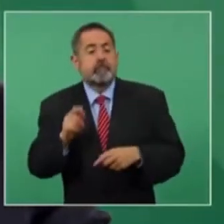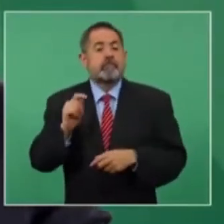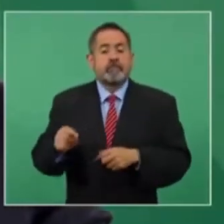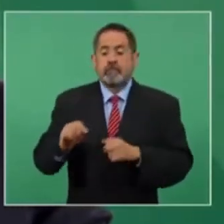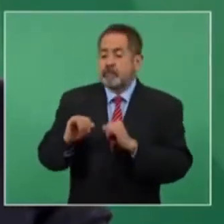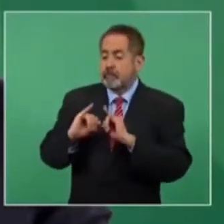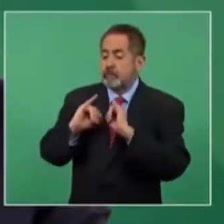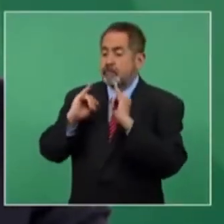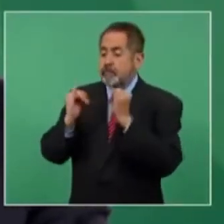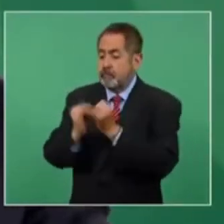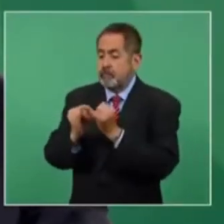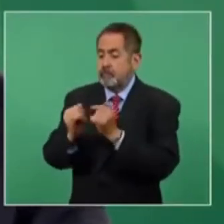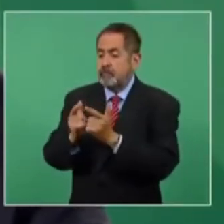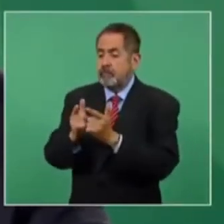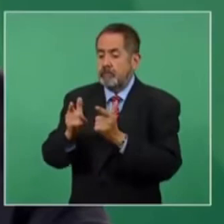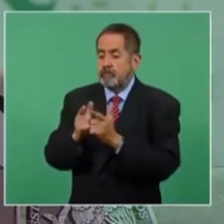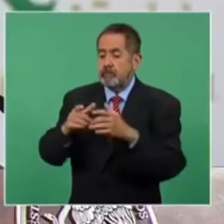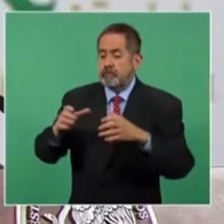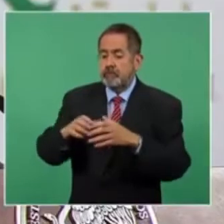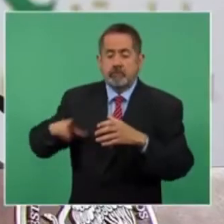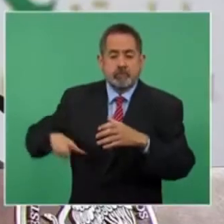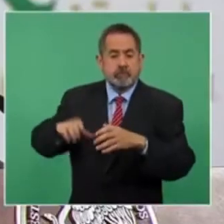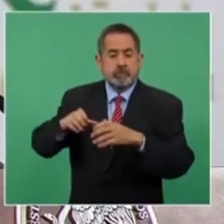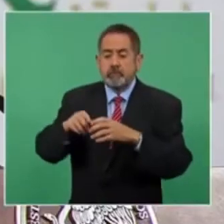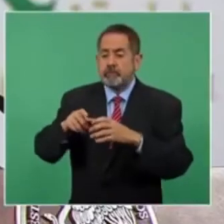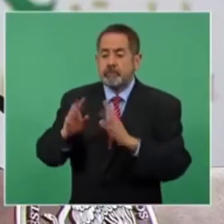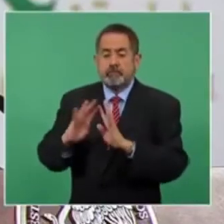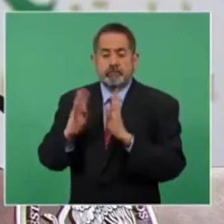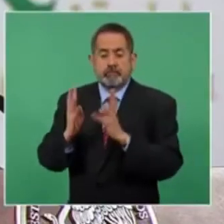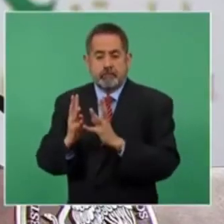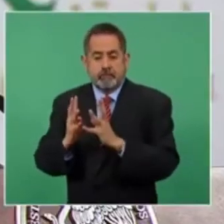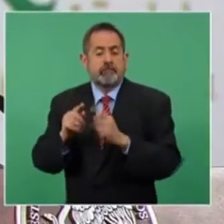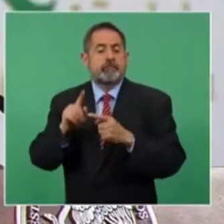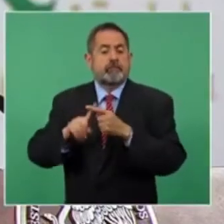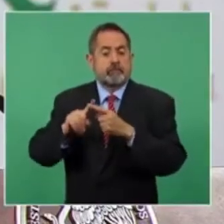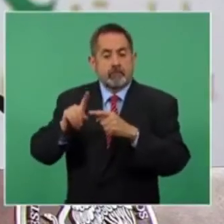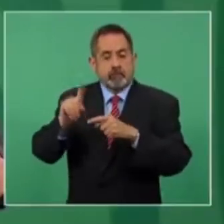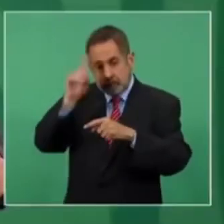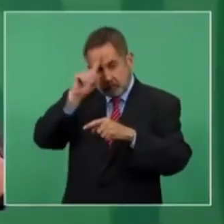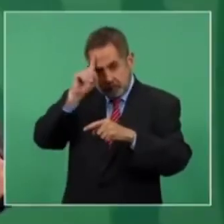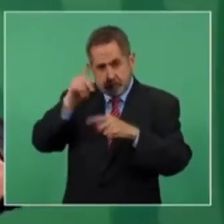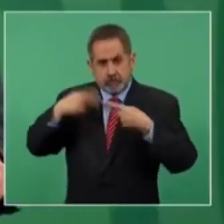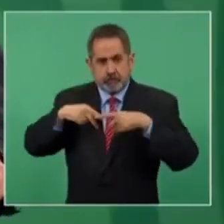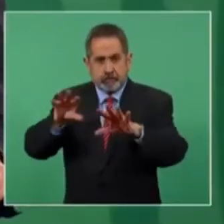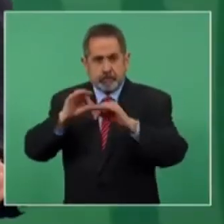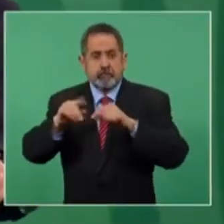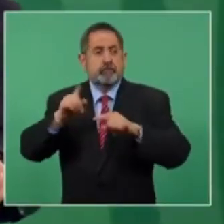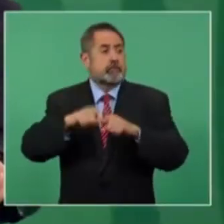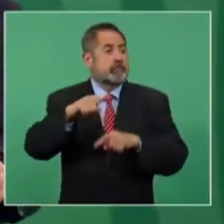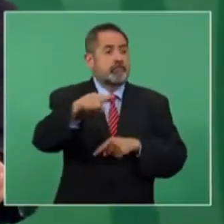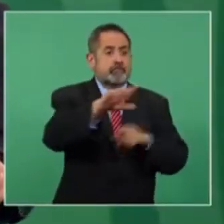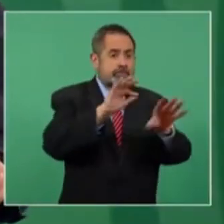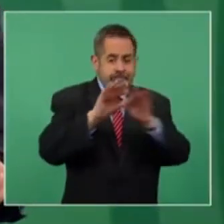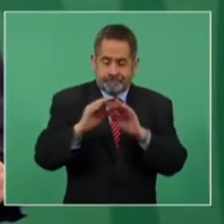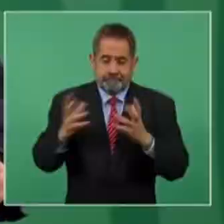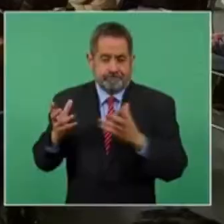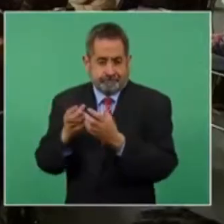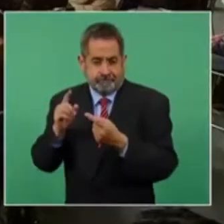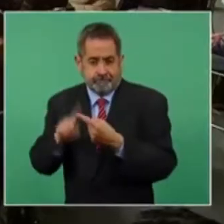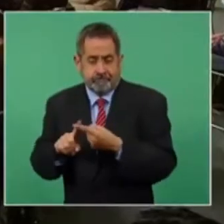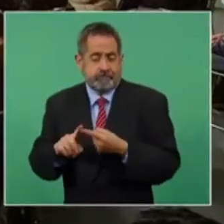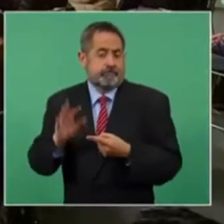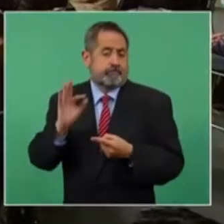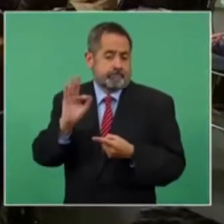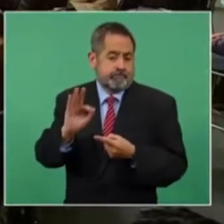Gobierno del Mecanismo donde participa el Consejo Ciudadano que es elegido por ustedes, participa la